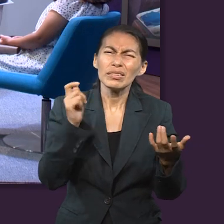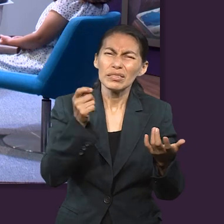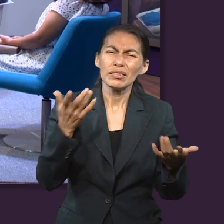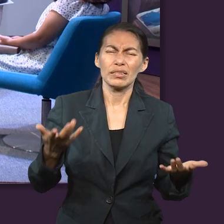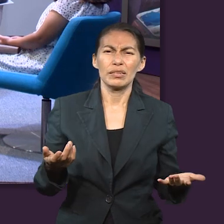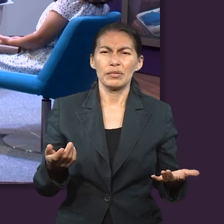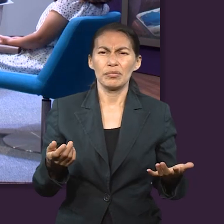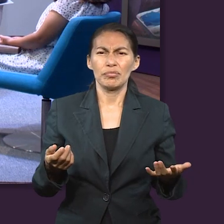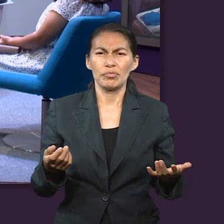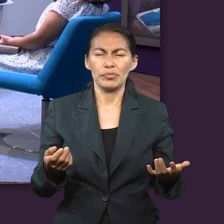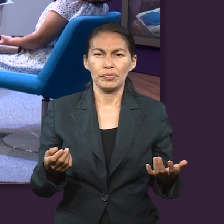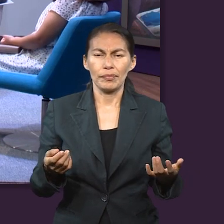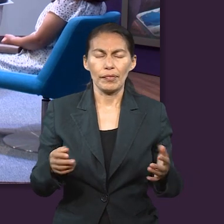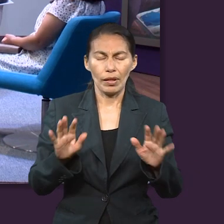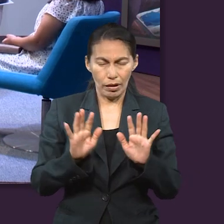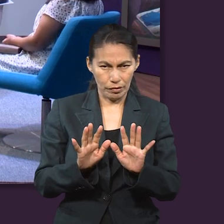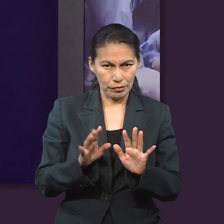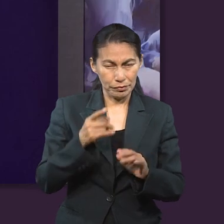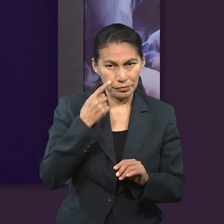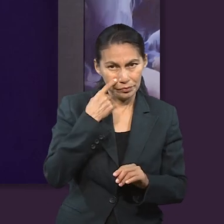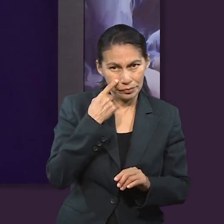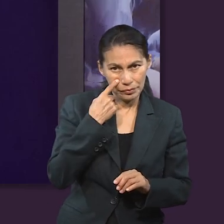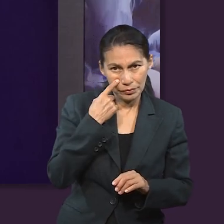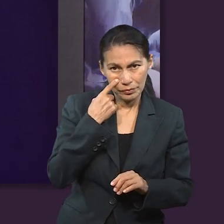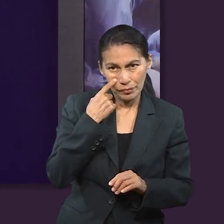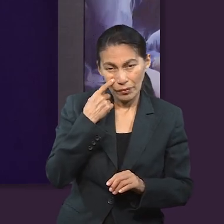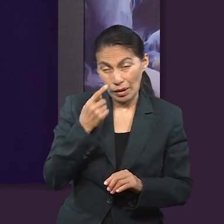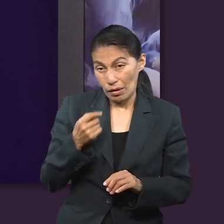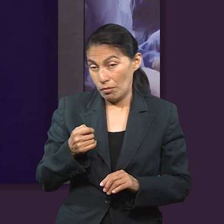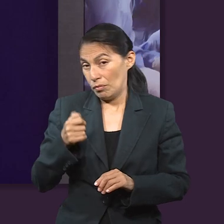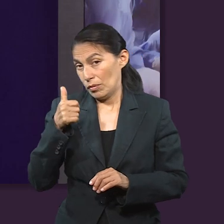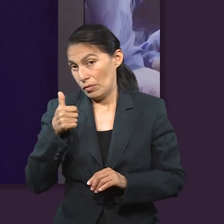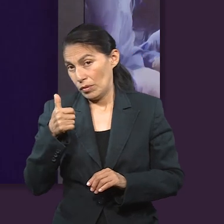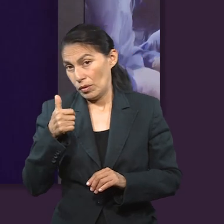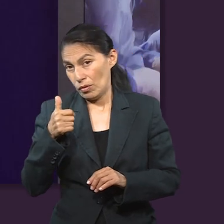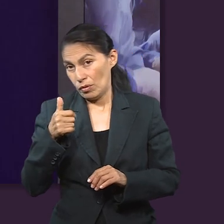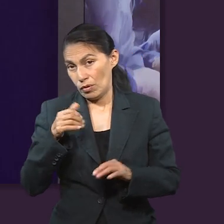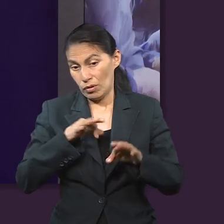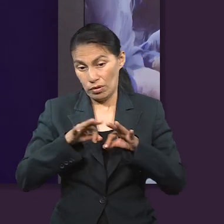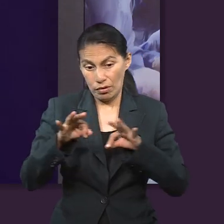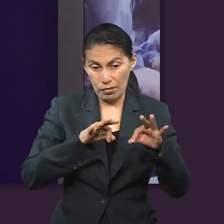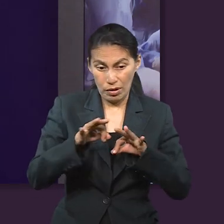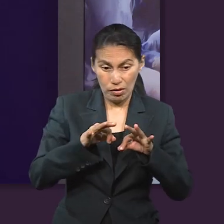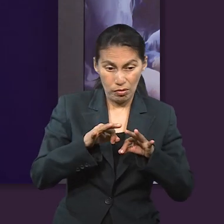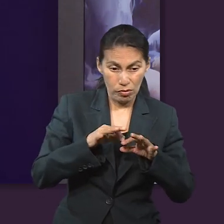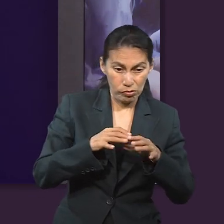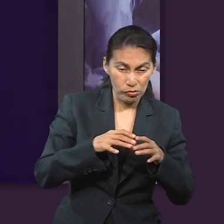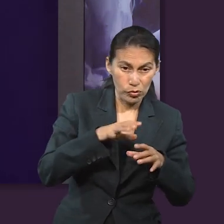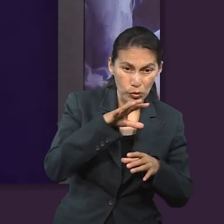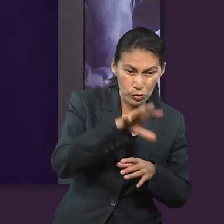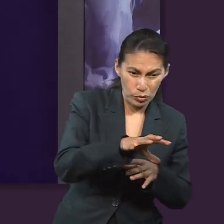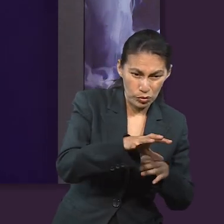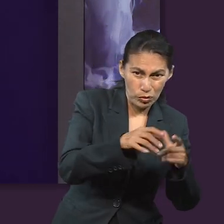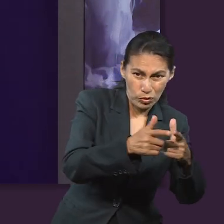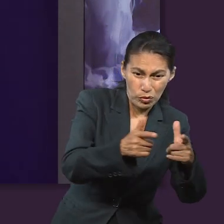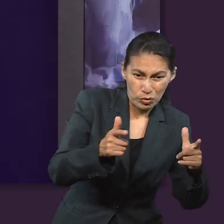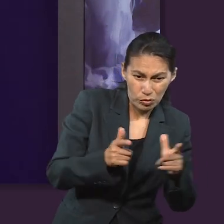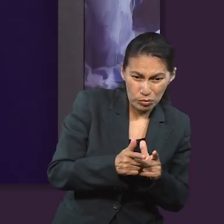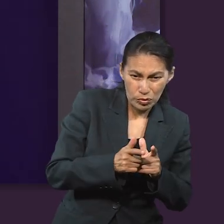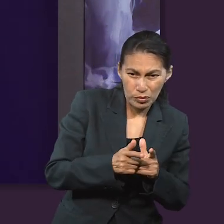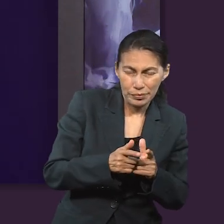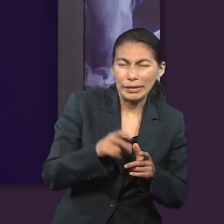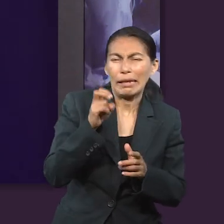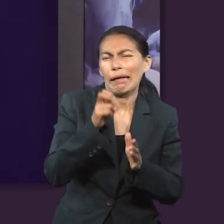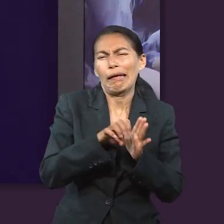Ok, yo creo que en principio el trabajo a un nivel de comunidad legitima,